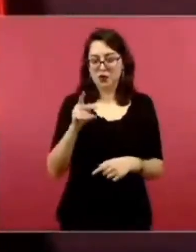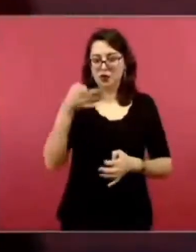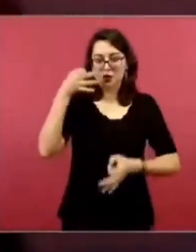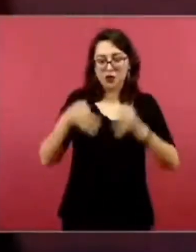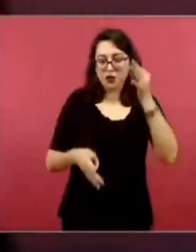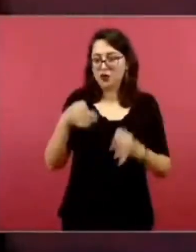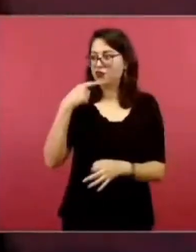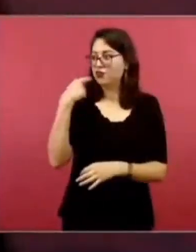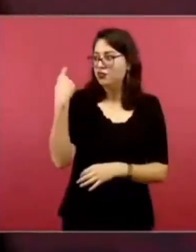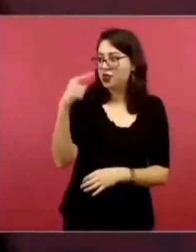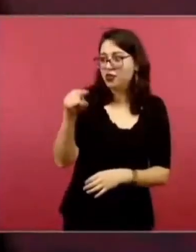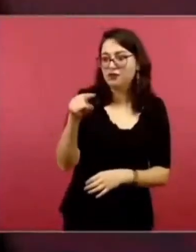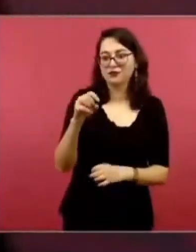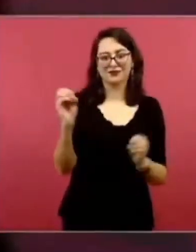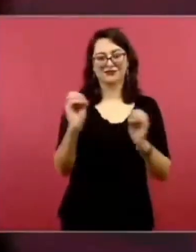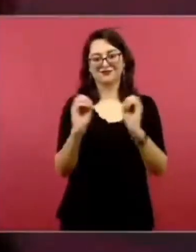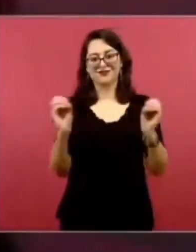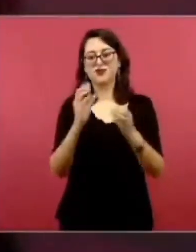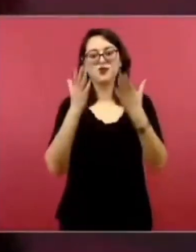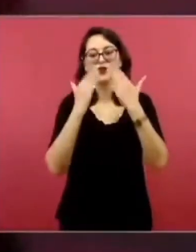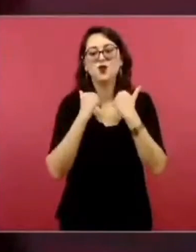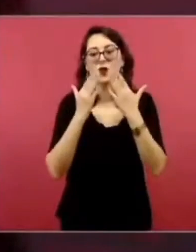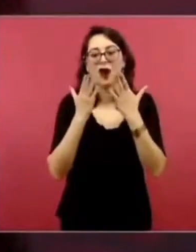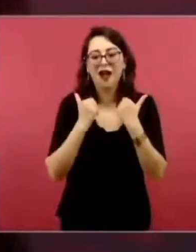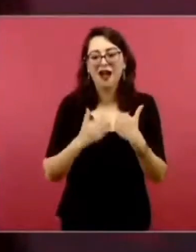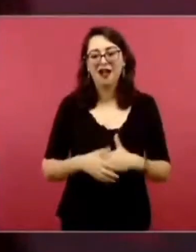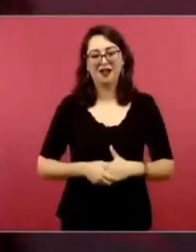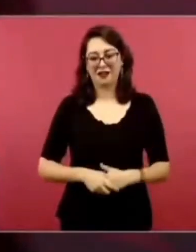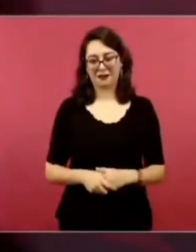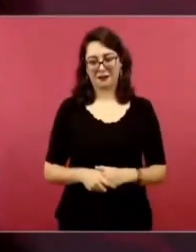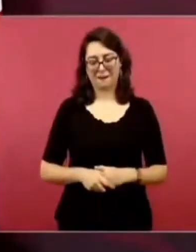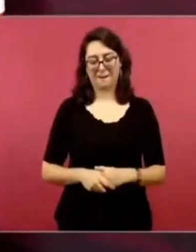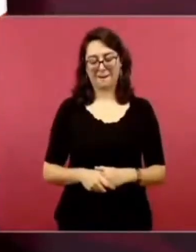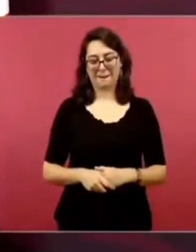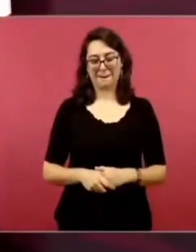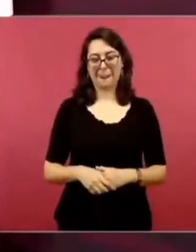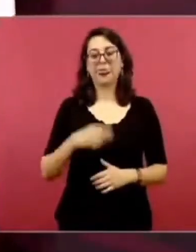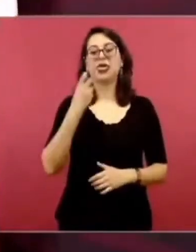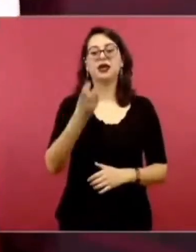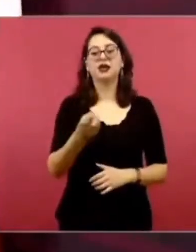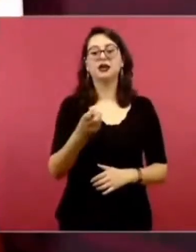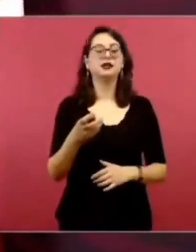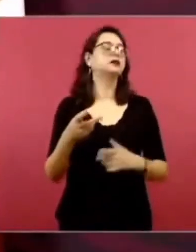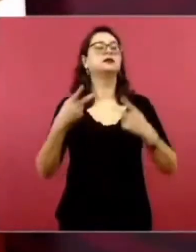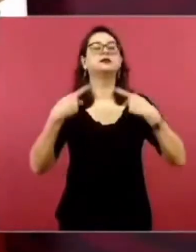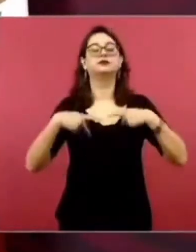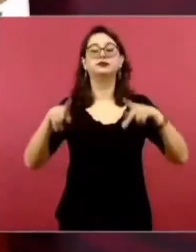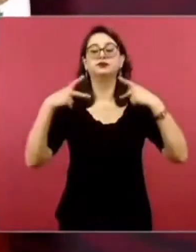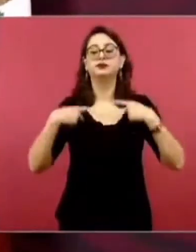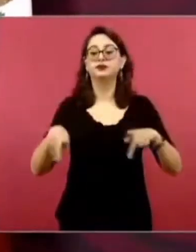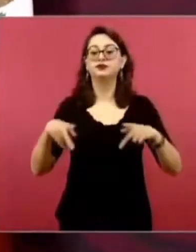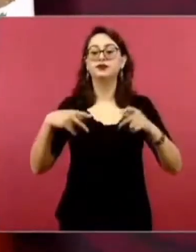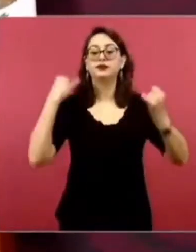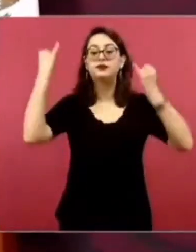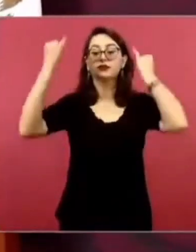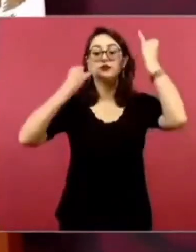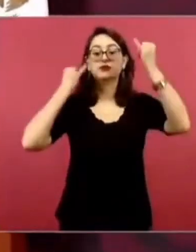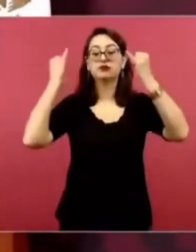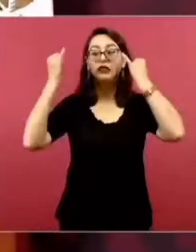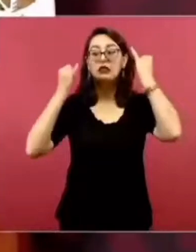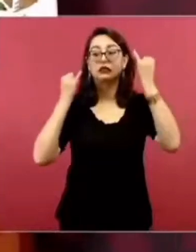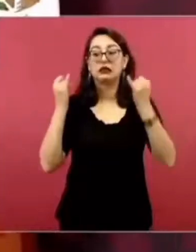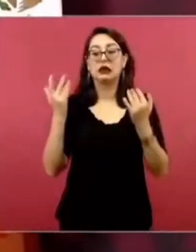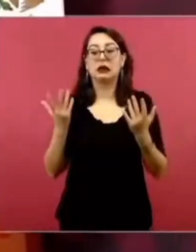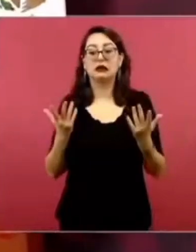mucha desinformación interesada para todo, para